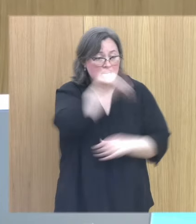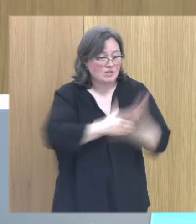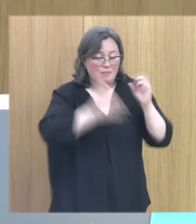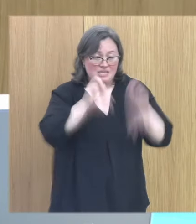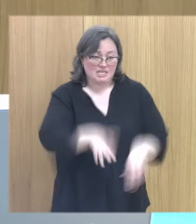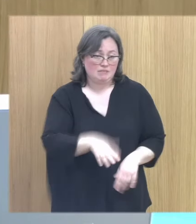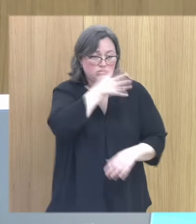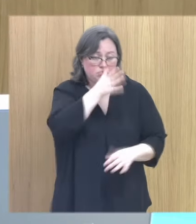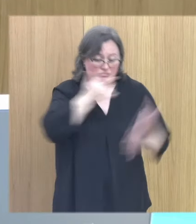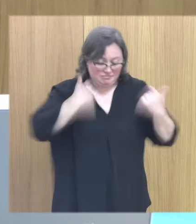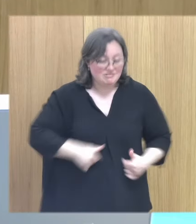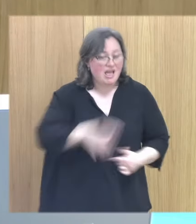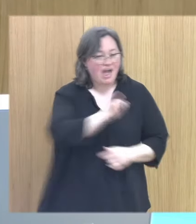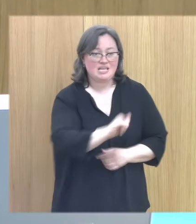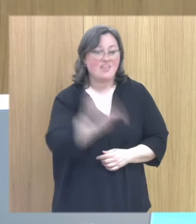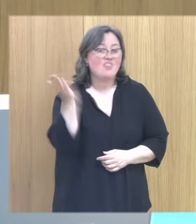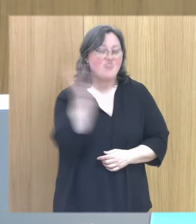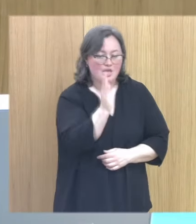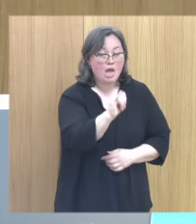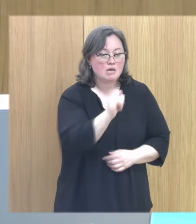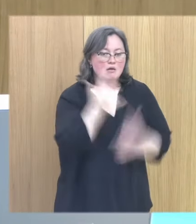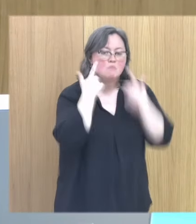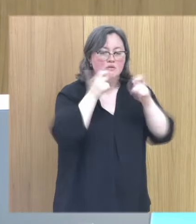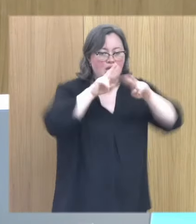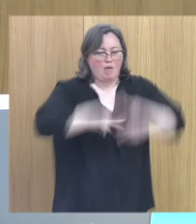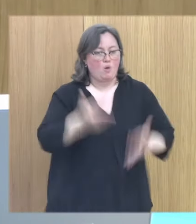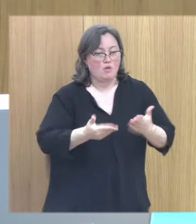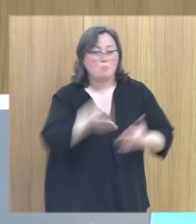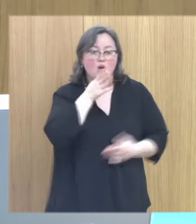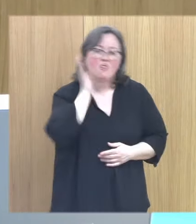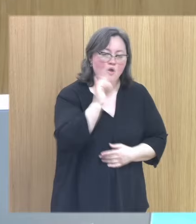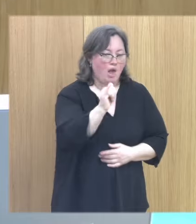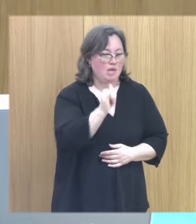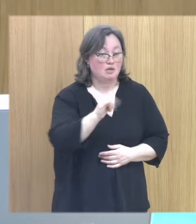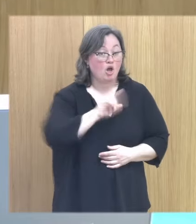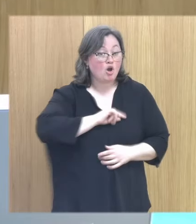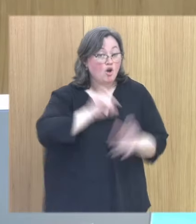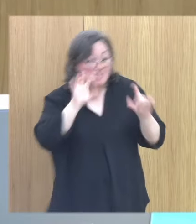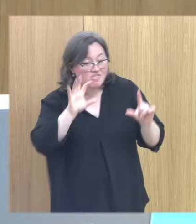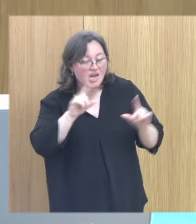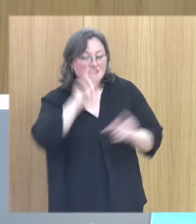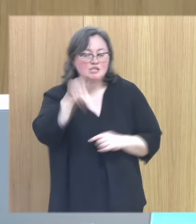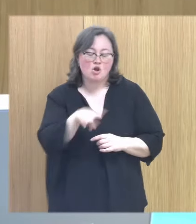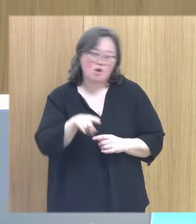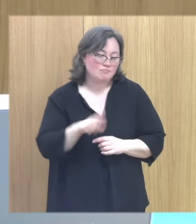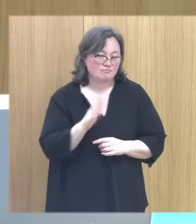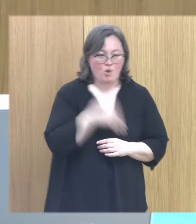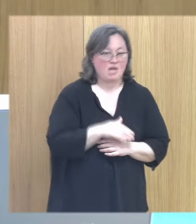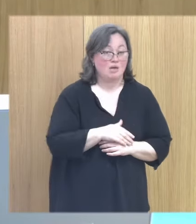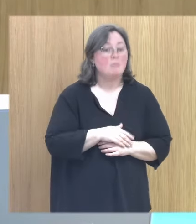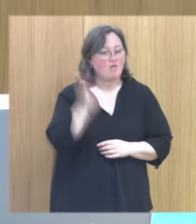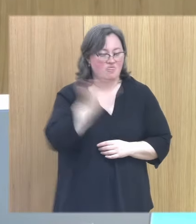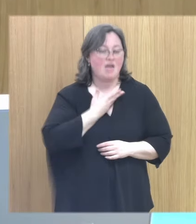discapacidad entonces lo que hay que evaluar es el daño porque el daño está la consciencia sobre el daño no pero el